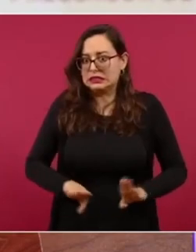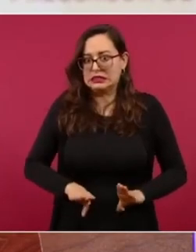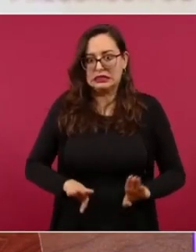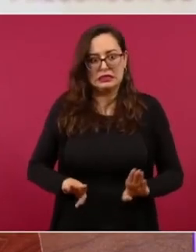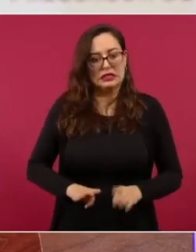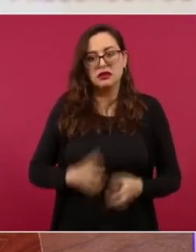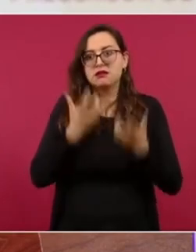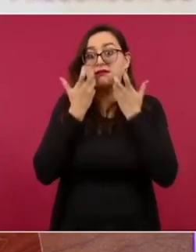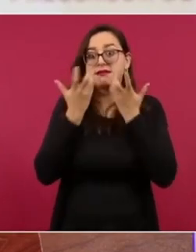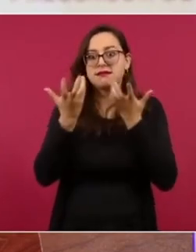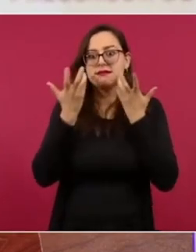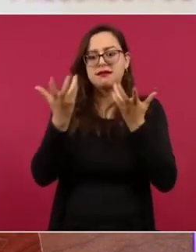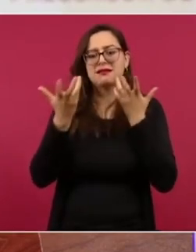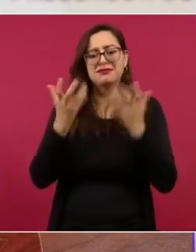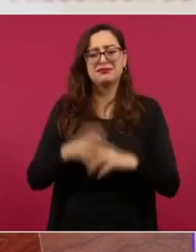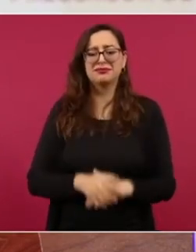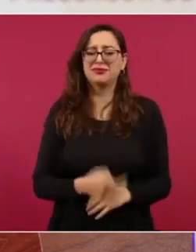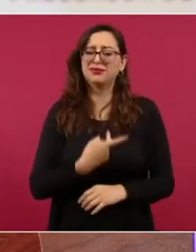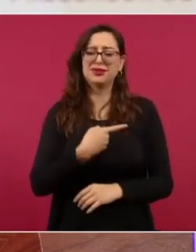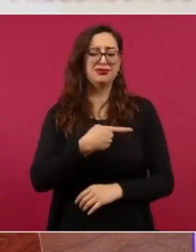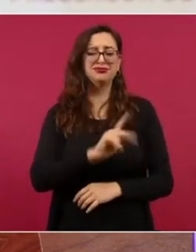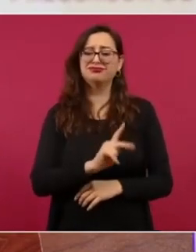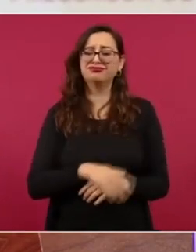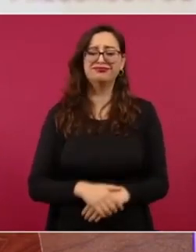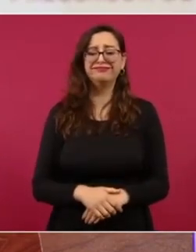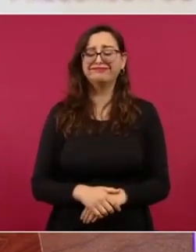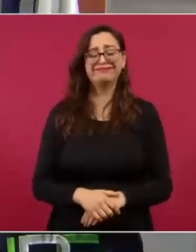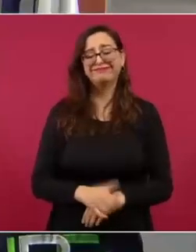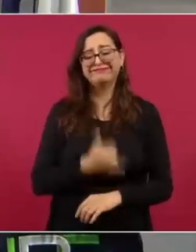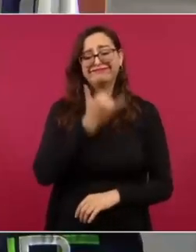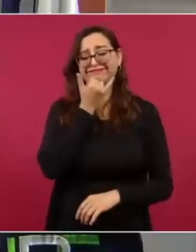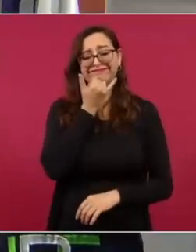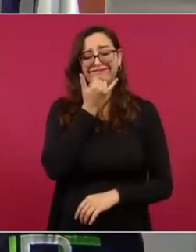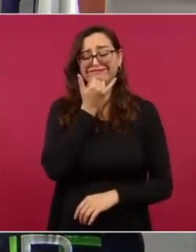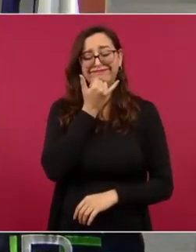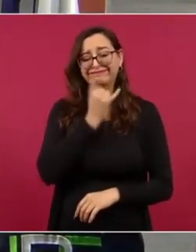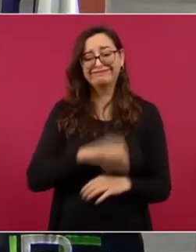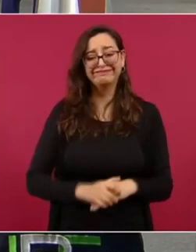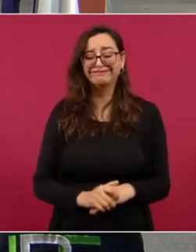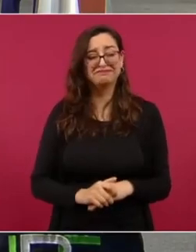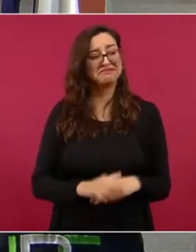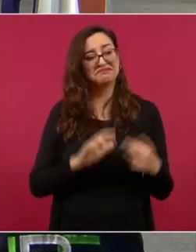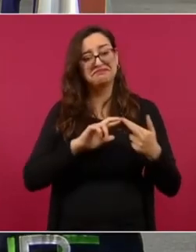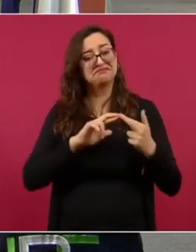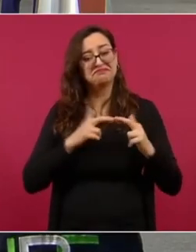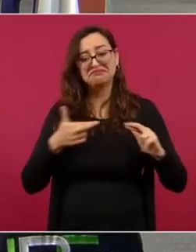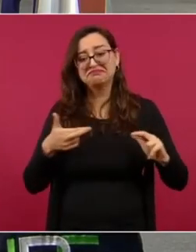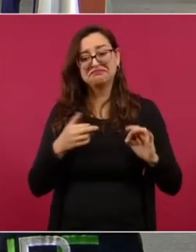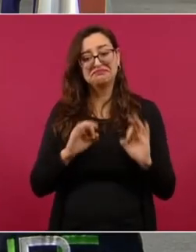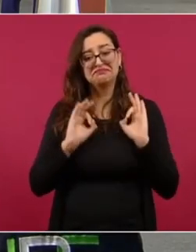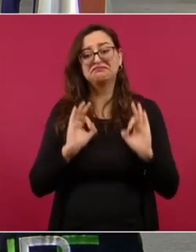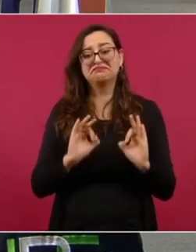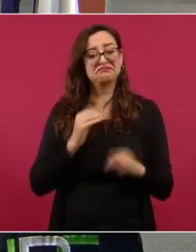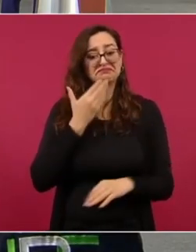Y pues no van a lograr su propósito, porque nosotros